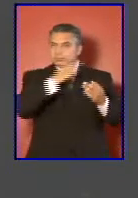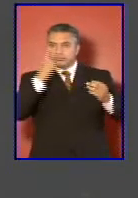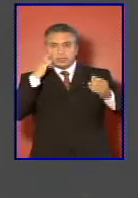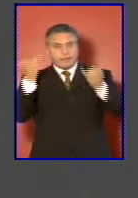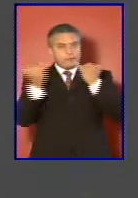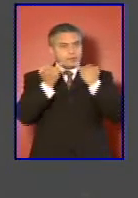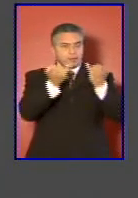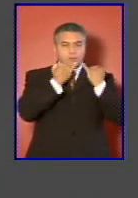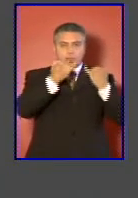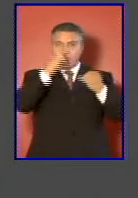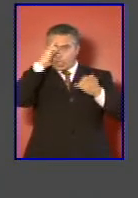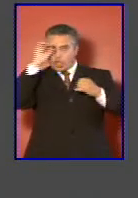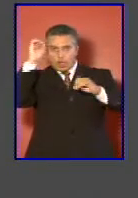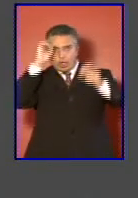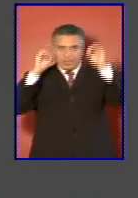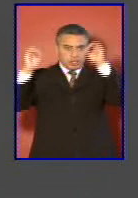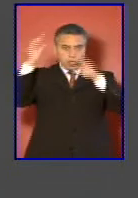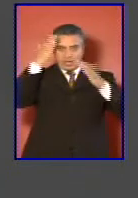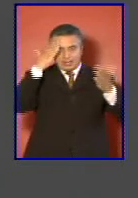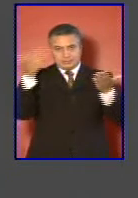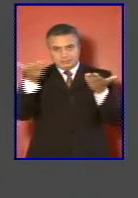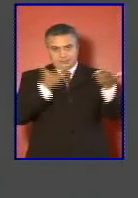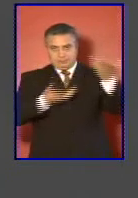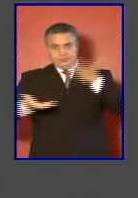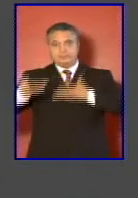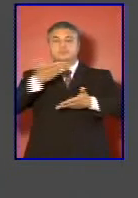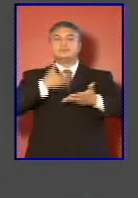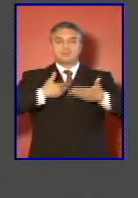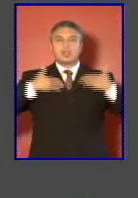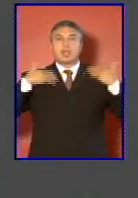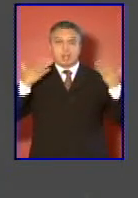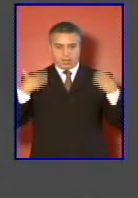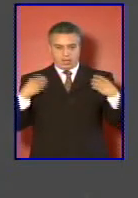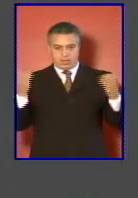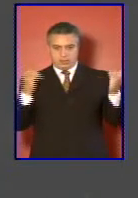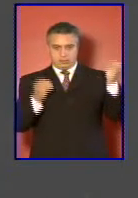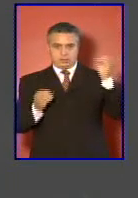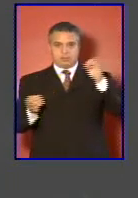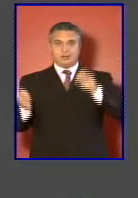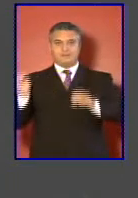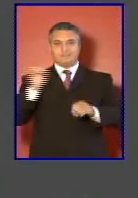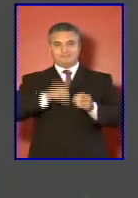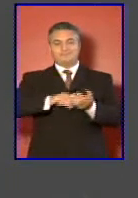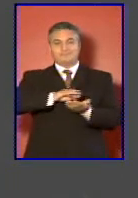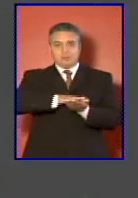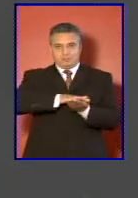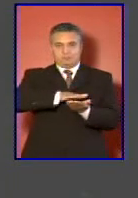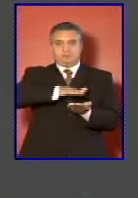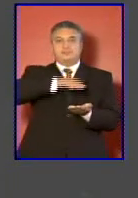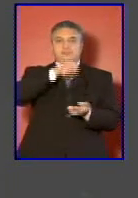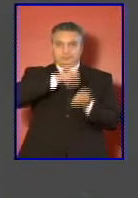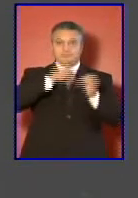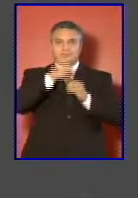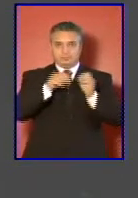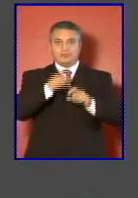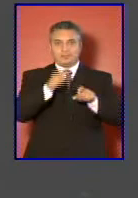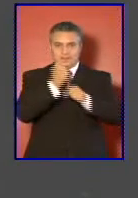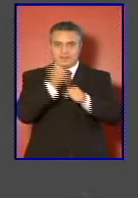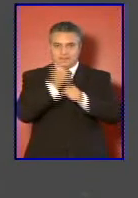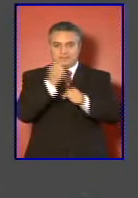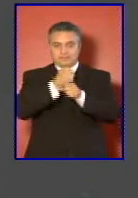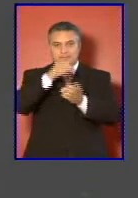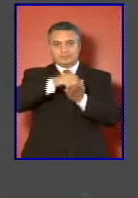hasta llegar a producir lo que es la elaboración